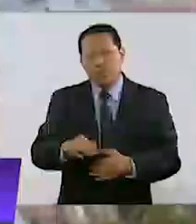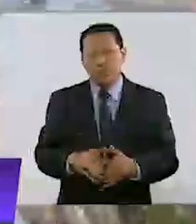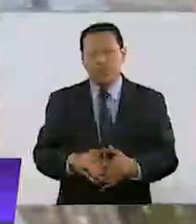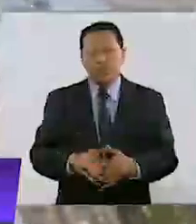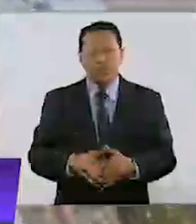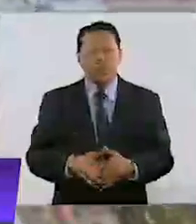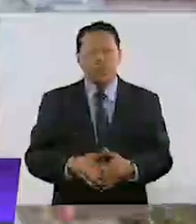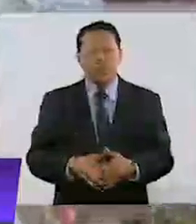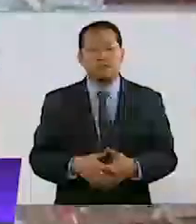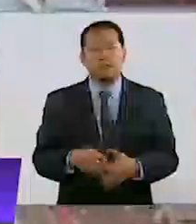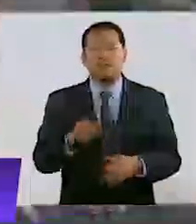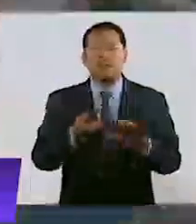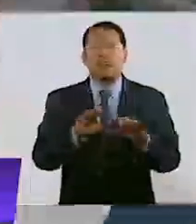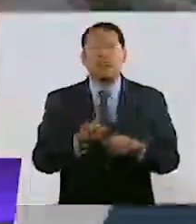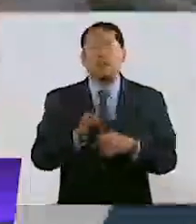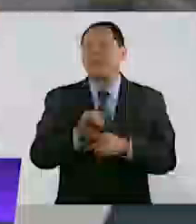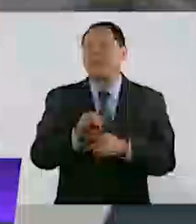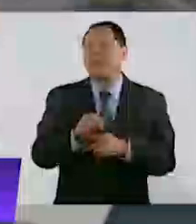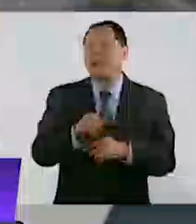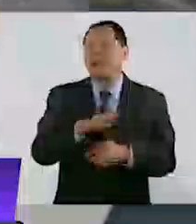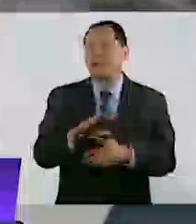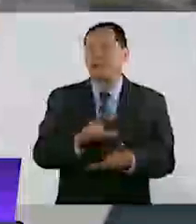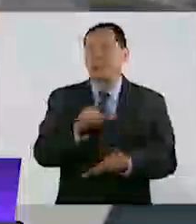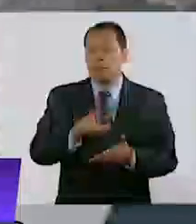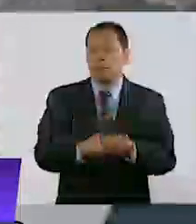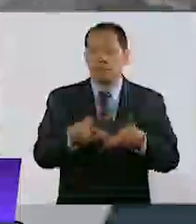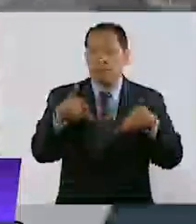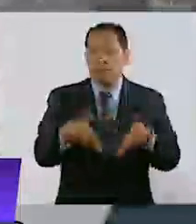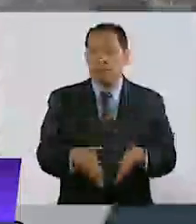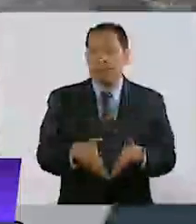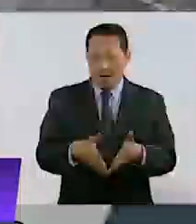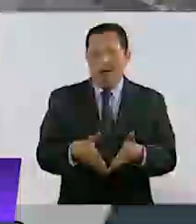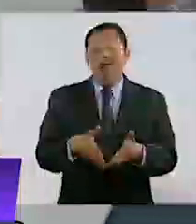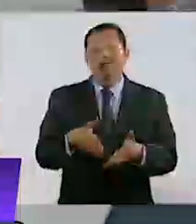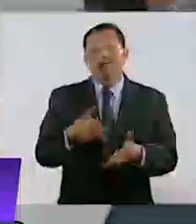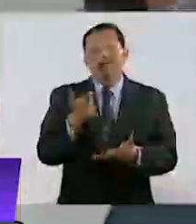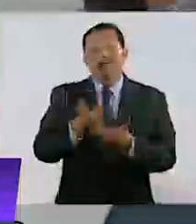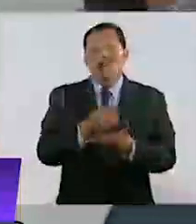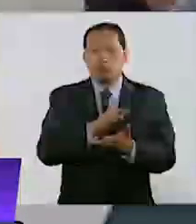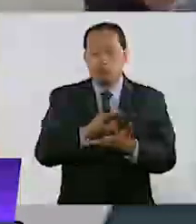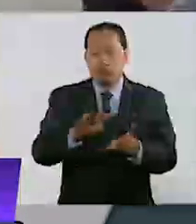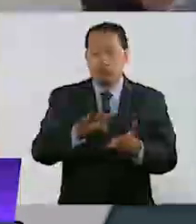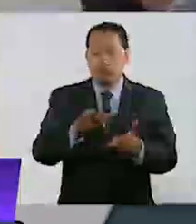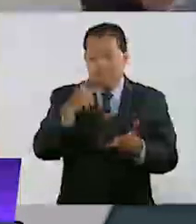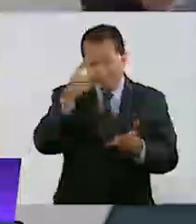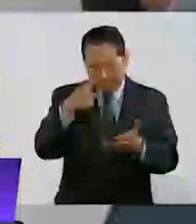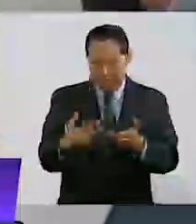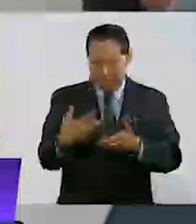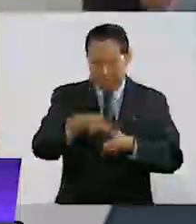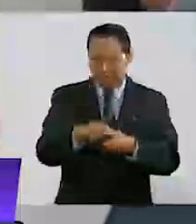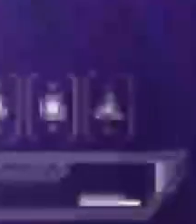Además de esta minuta, las reformas a la ley de disciplina financiera podrían acompañar el paquete fiscal del próximo año.